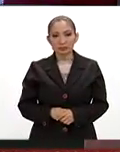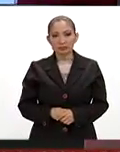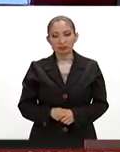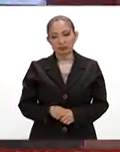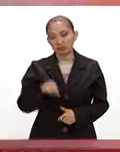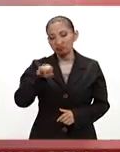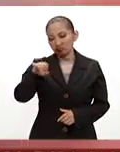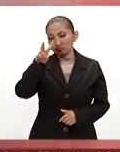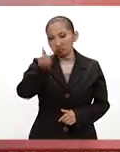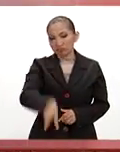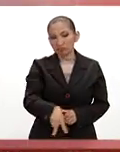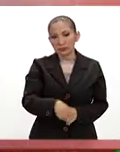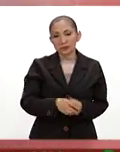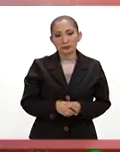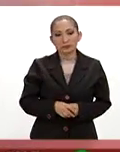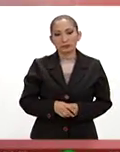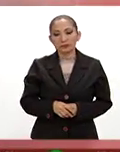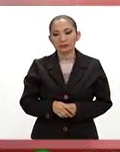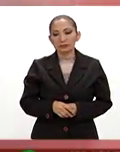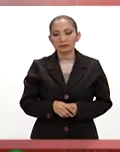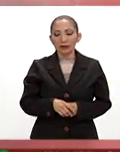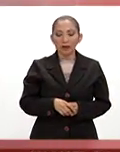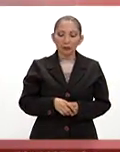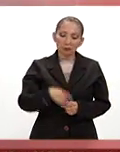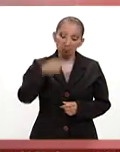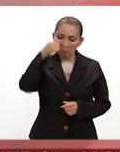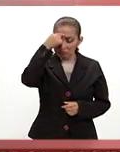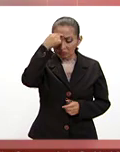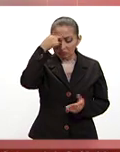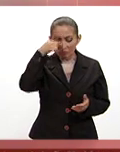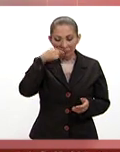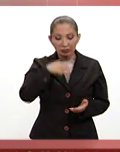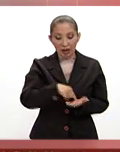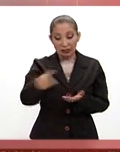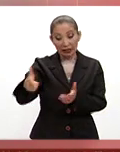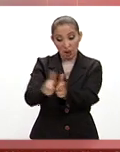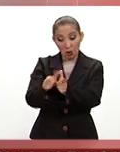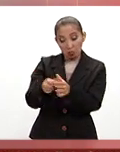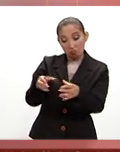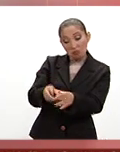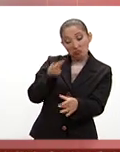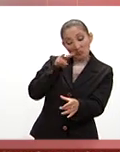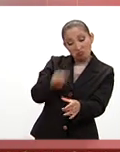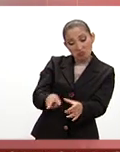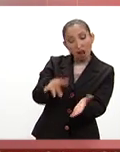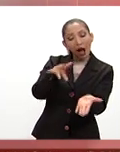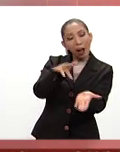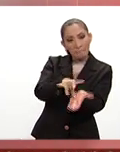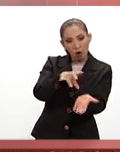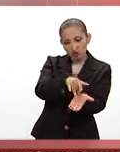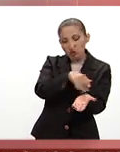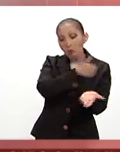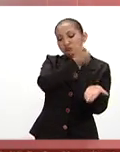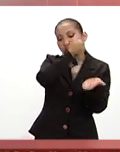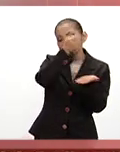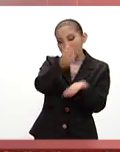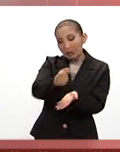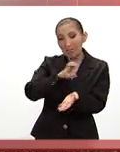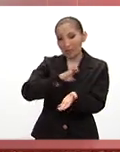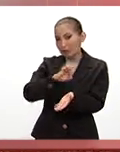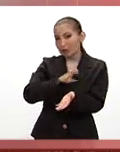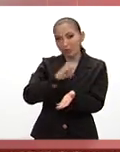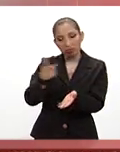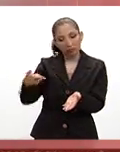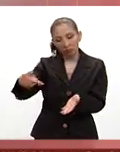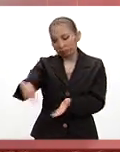Sí, mira, creo que en este caso particular de esta delegación, los apoyos que requerían los entrenadores,